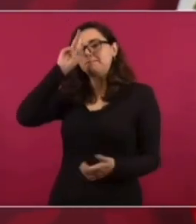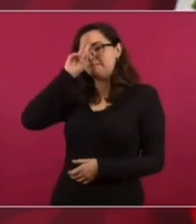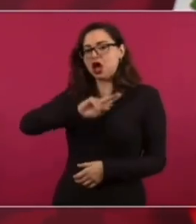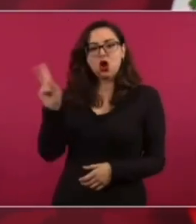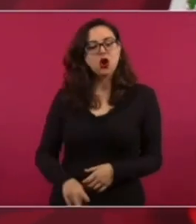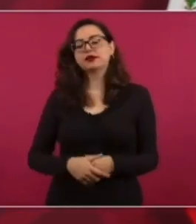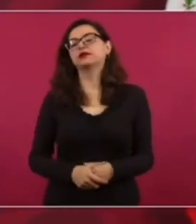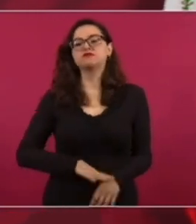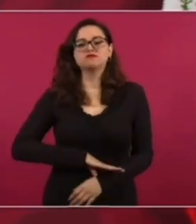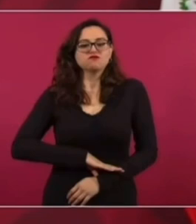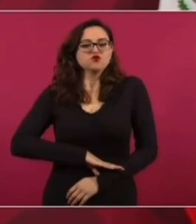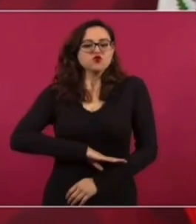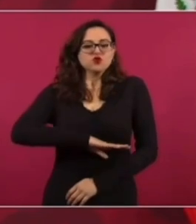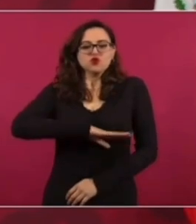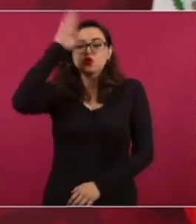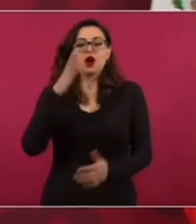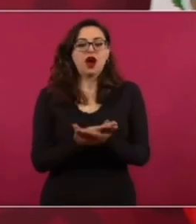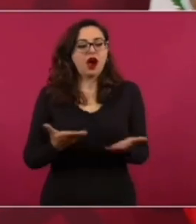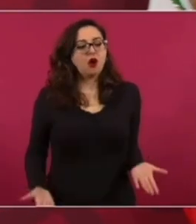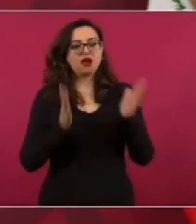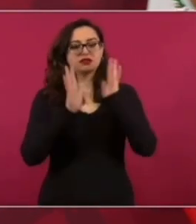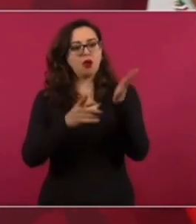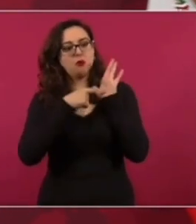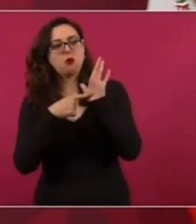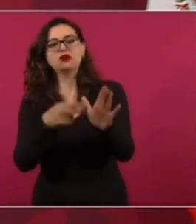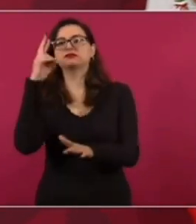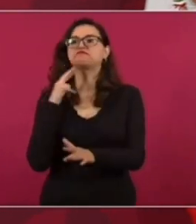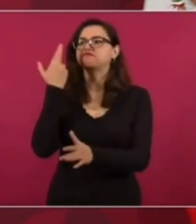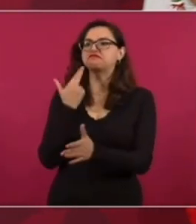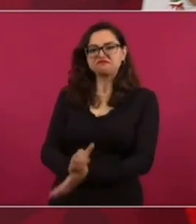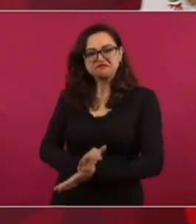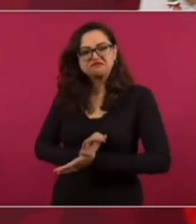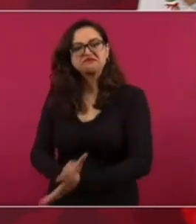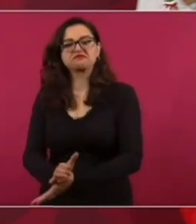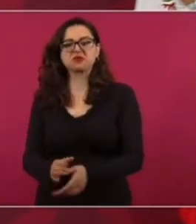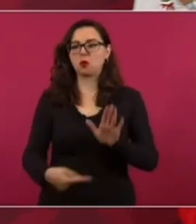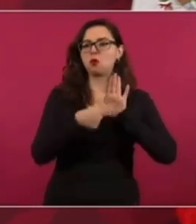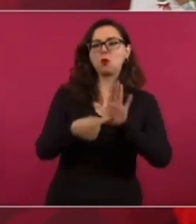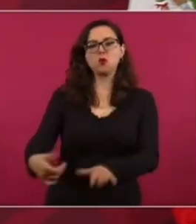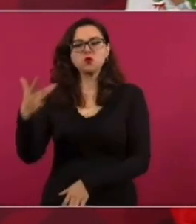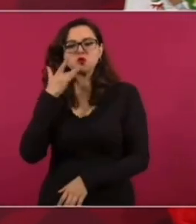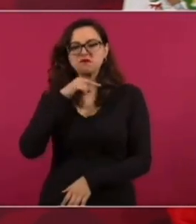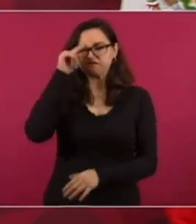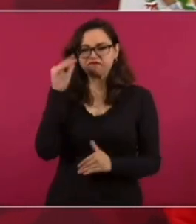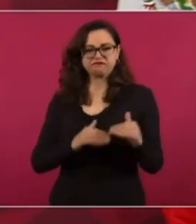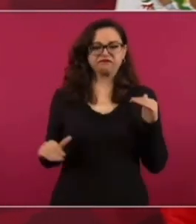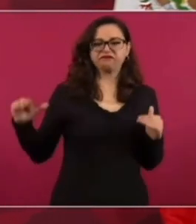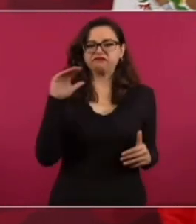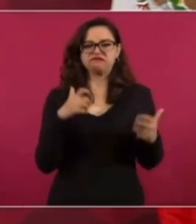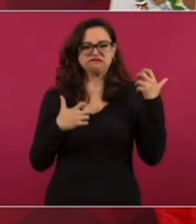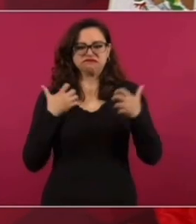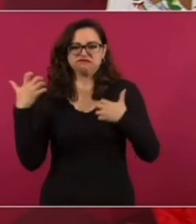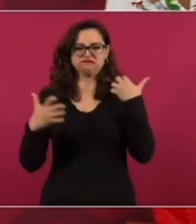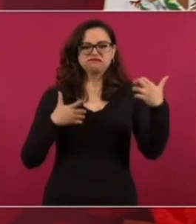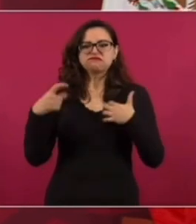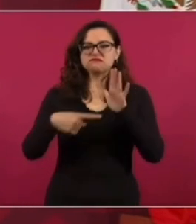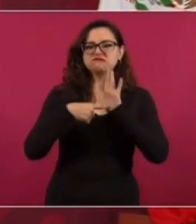todo su racismo, el clasismo, todo su rabia,